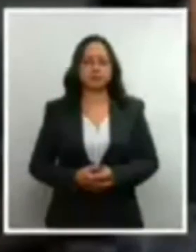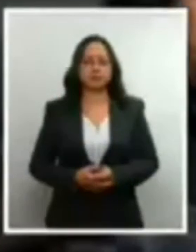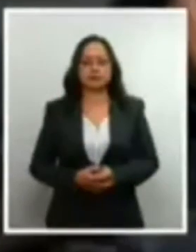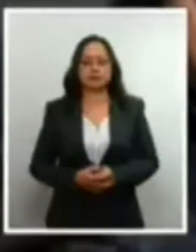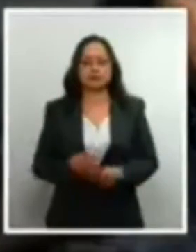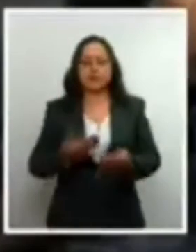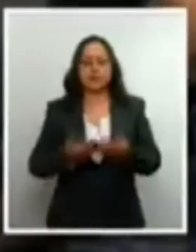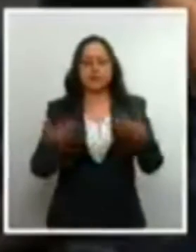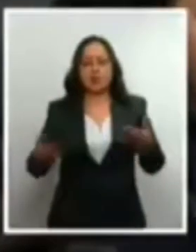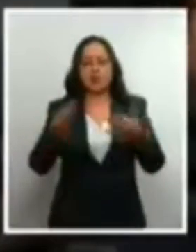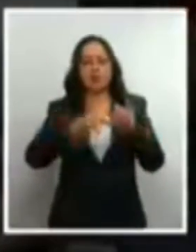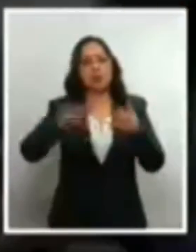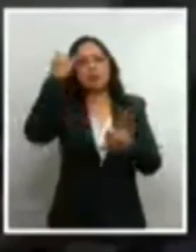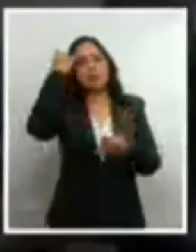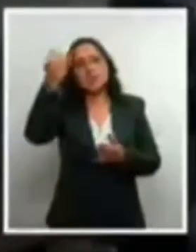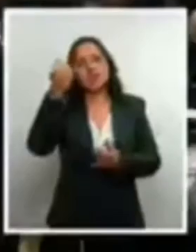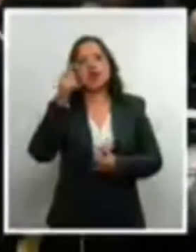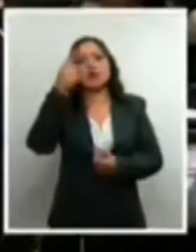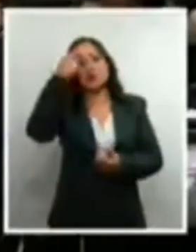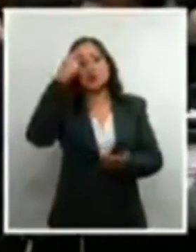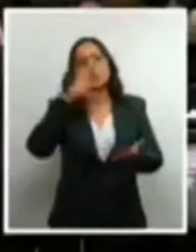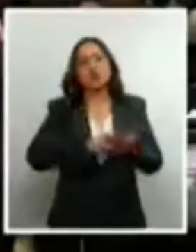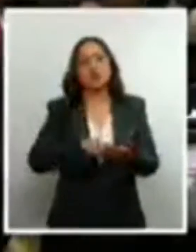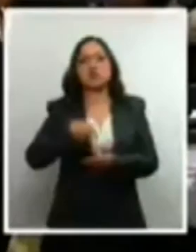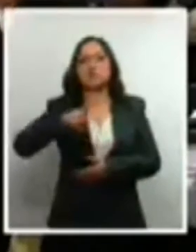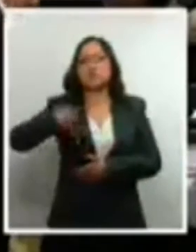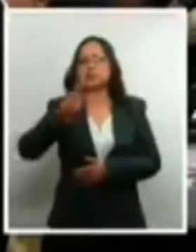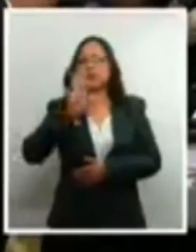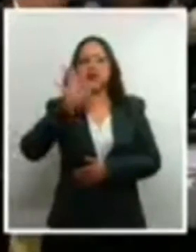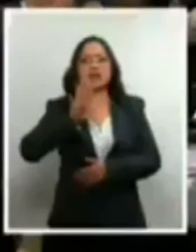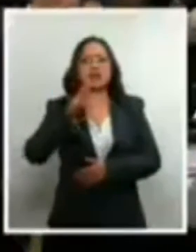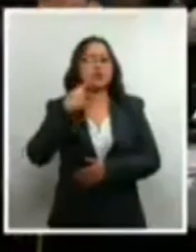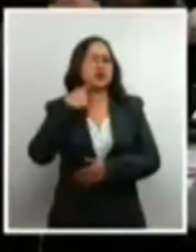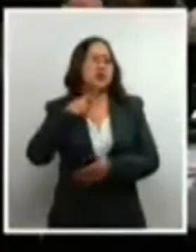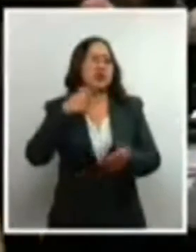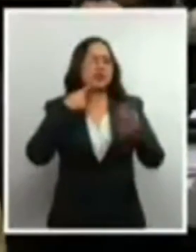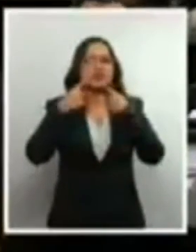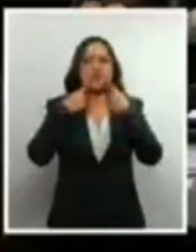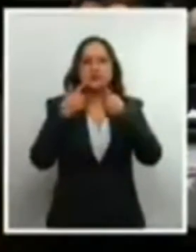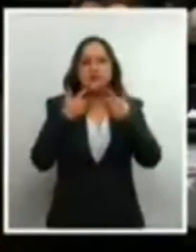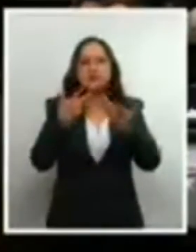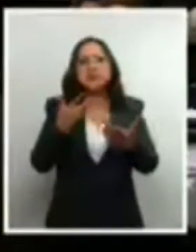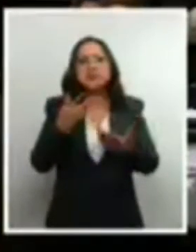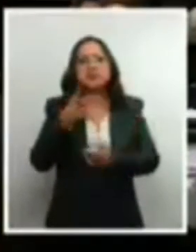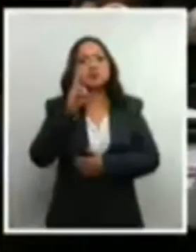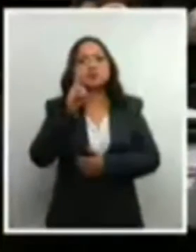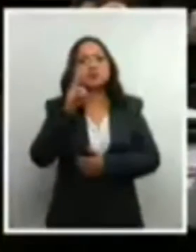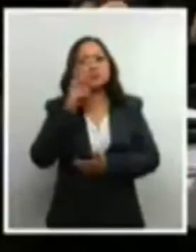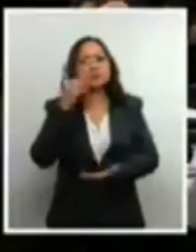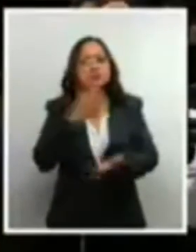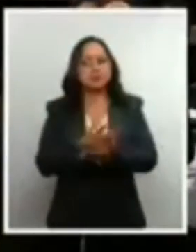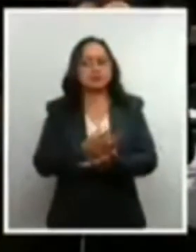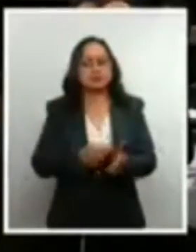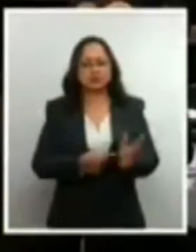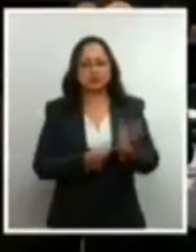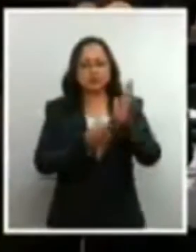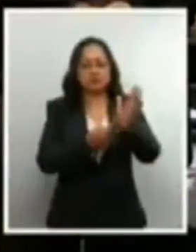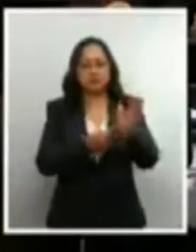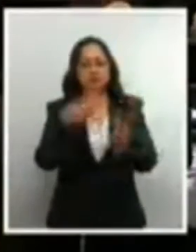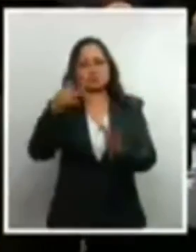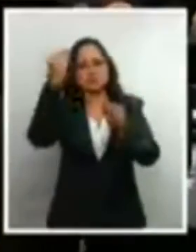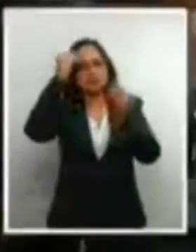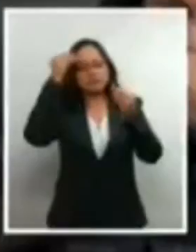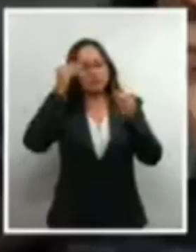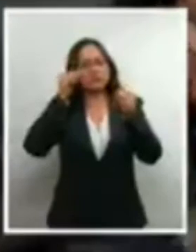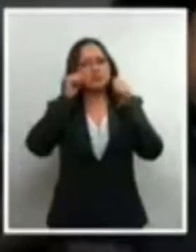compañeros, y ya que no vamos a discutirlo, como se advierte, quisiera solamente traer su reflexión y